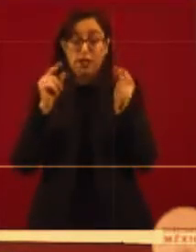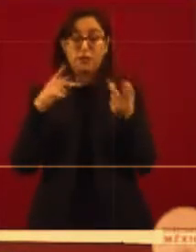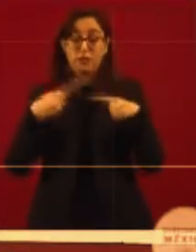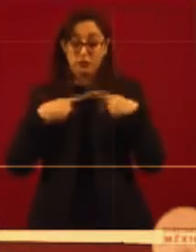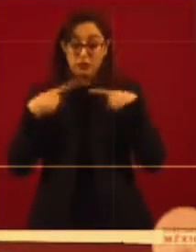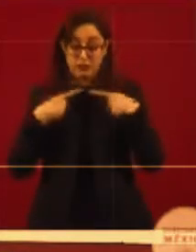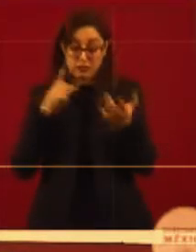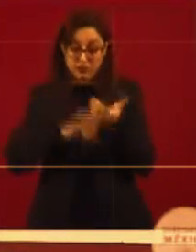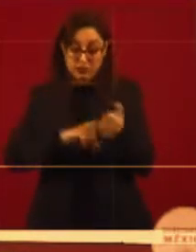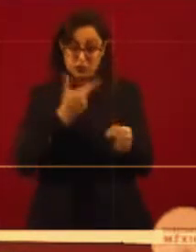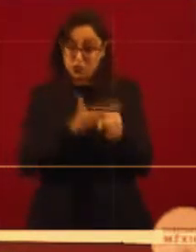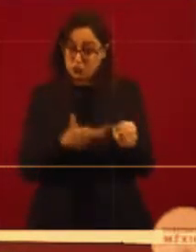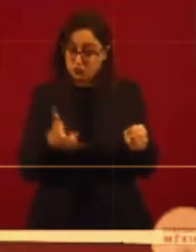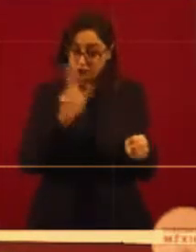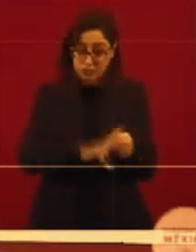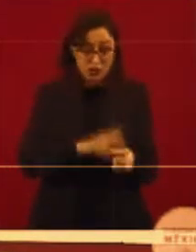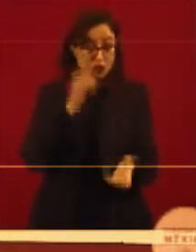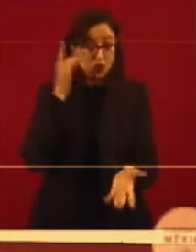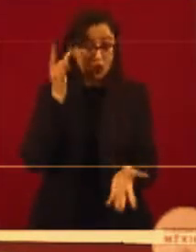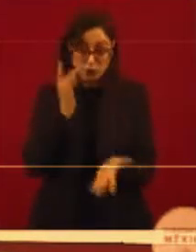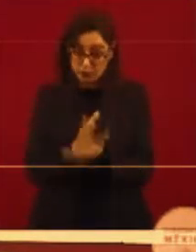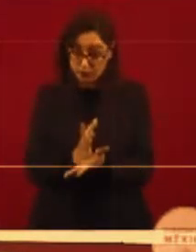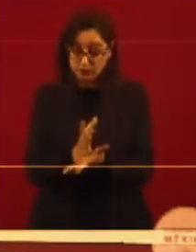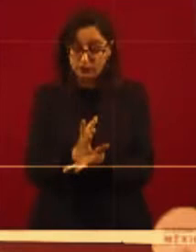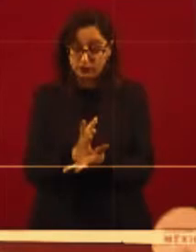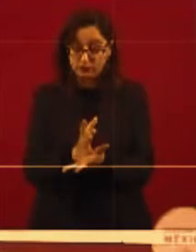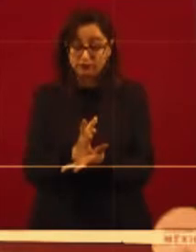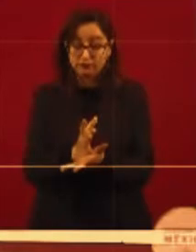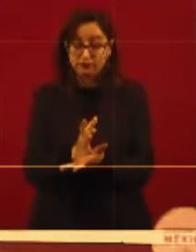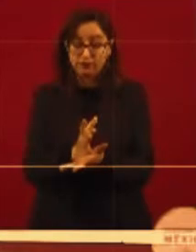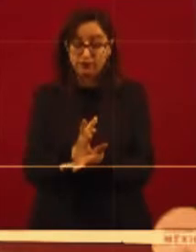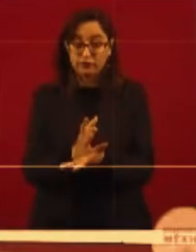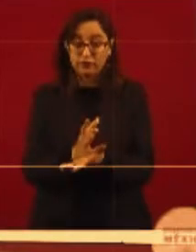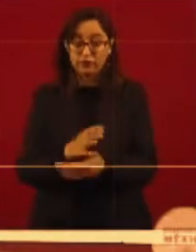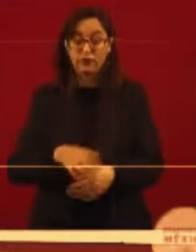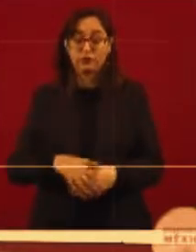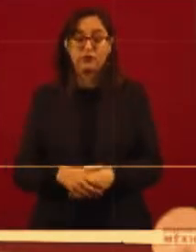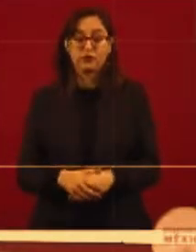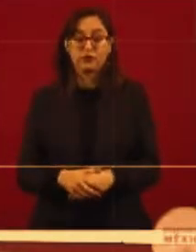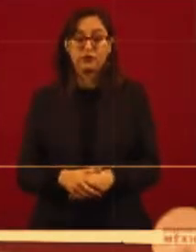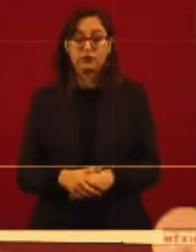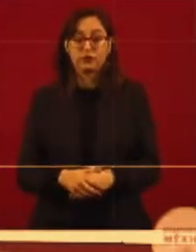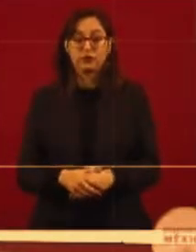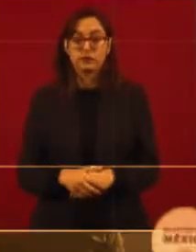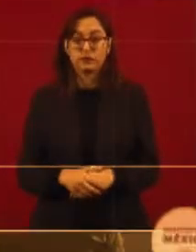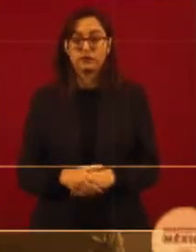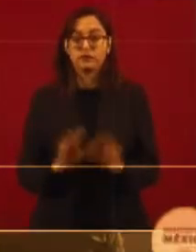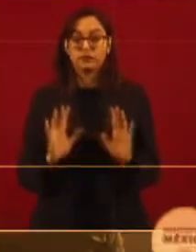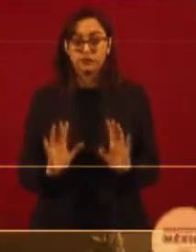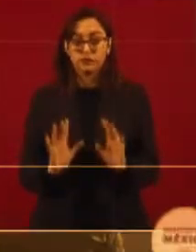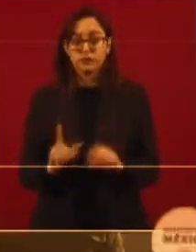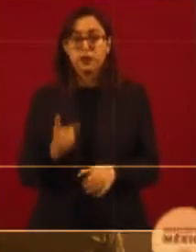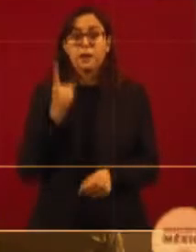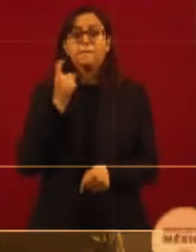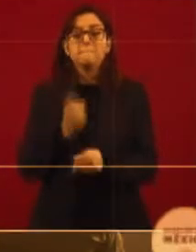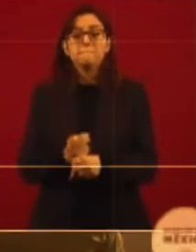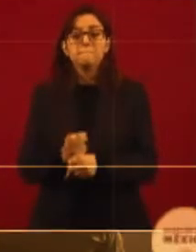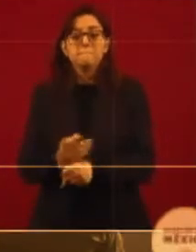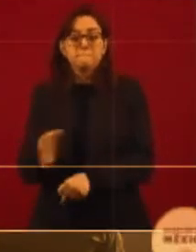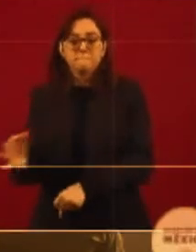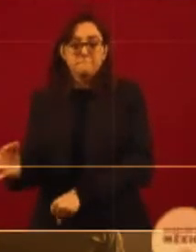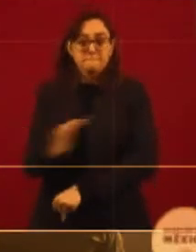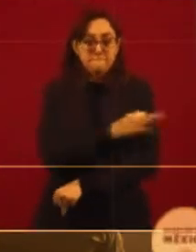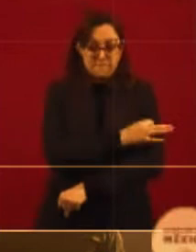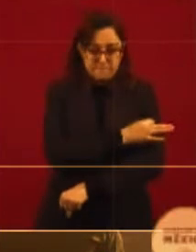Entonces, aquí ya estamos hablando de la primera dosis, como la vacuna